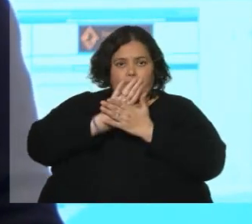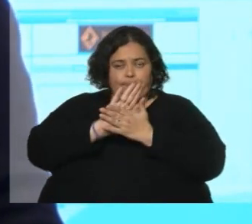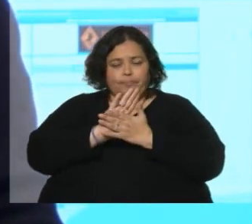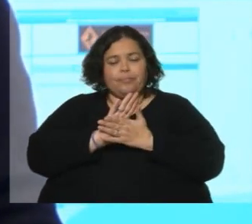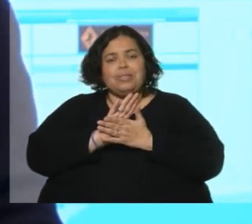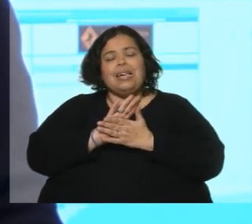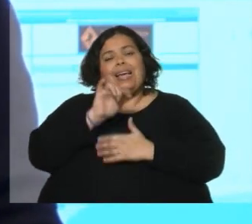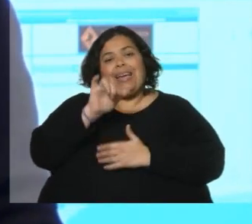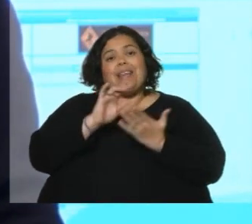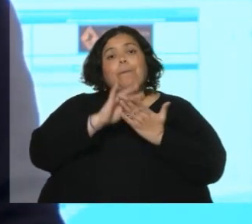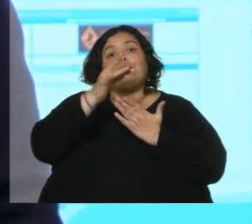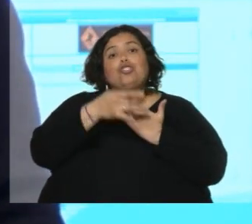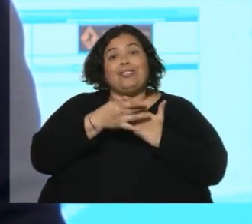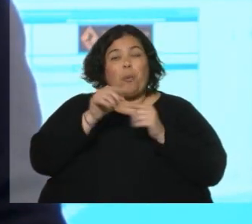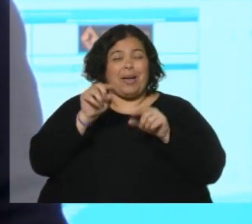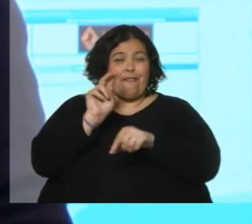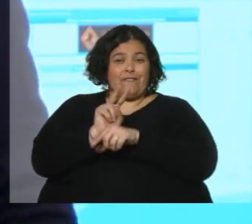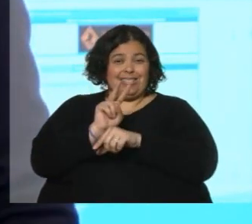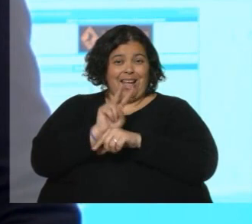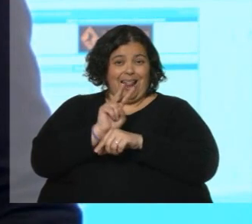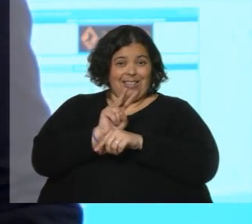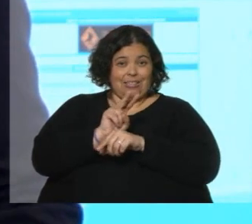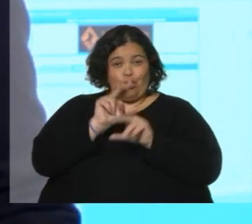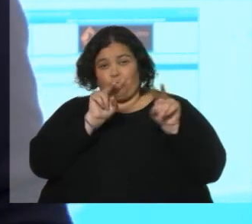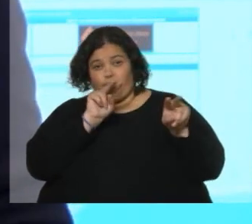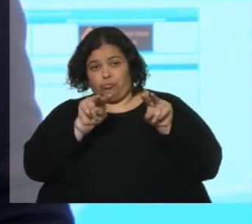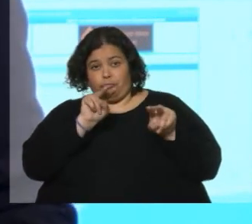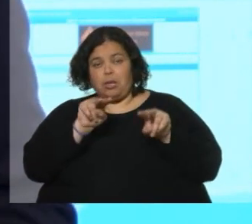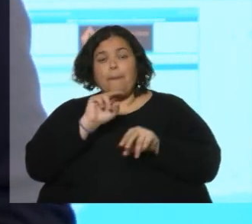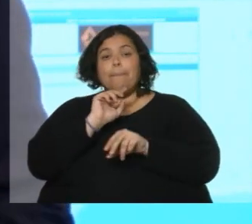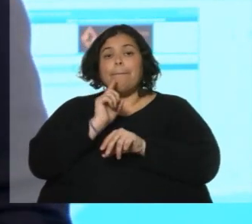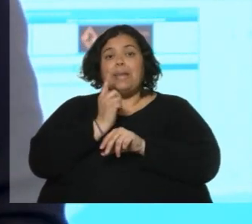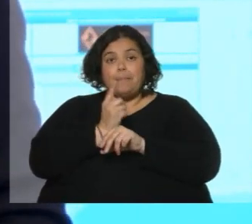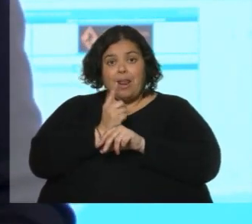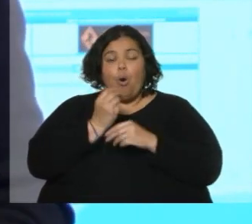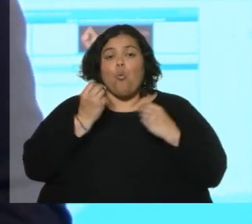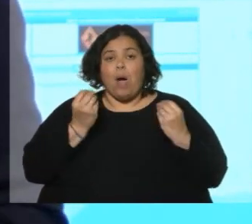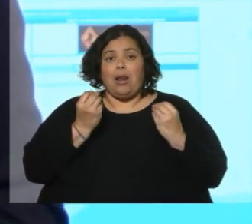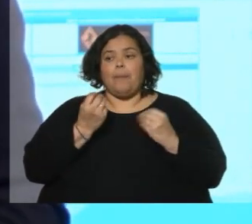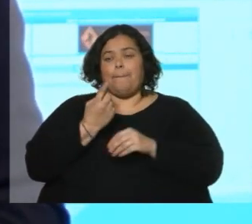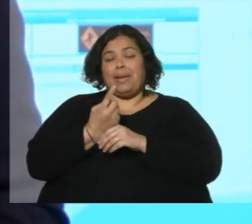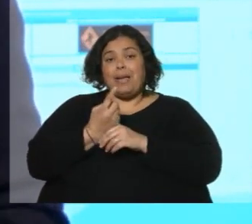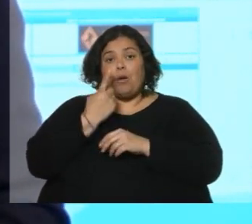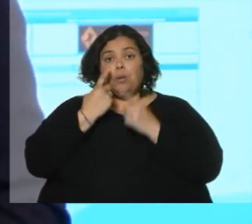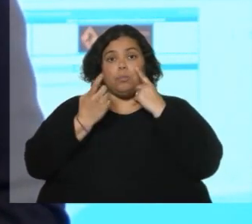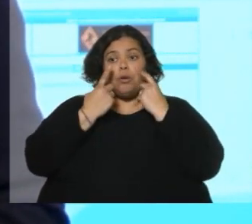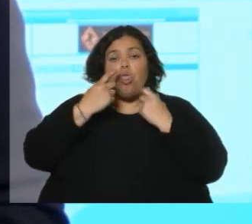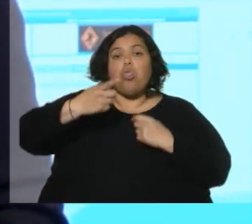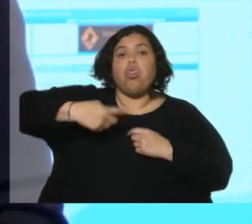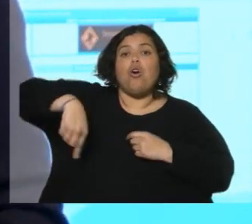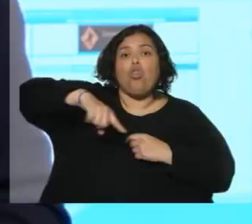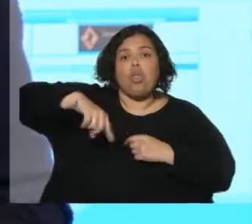por una parte, se centró en ubicar los puntos donde nosotros necesitábamos